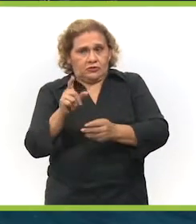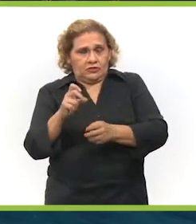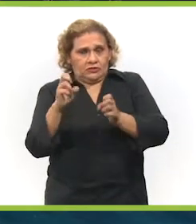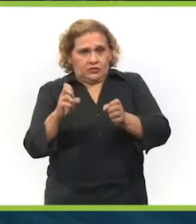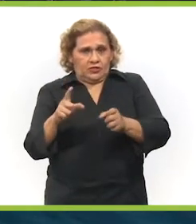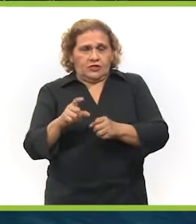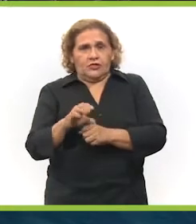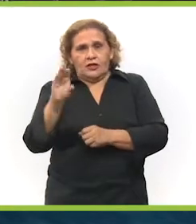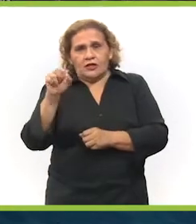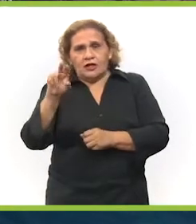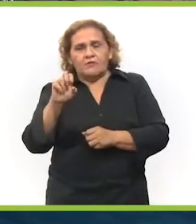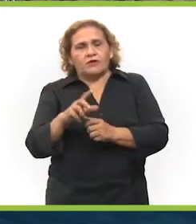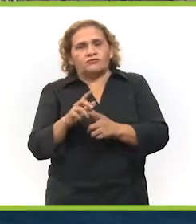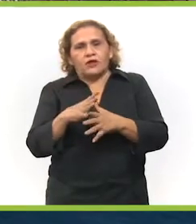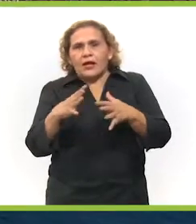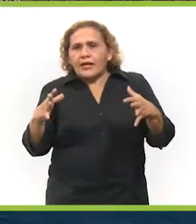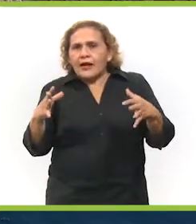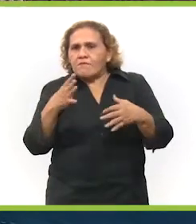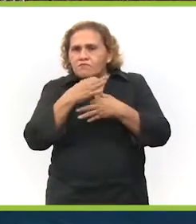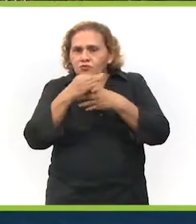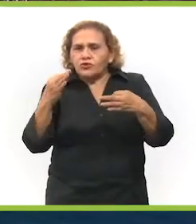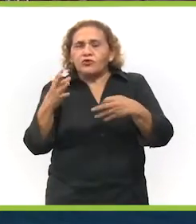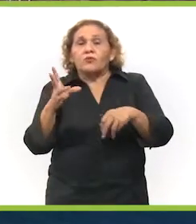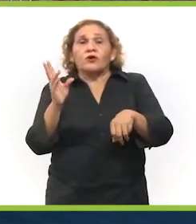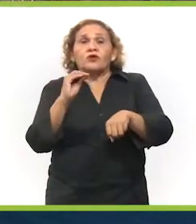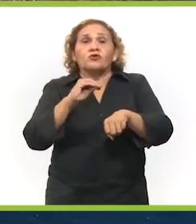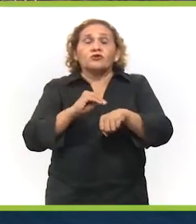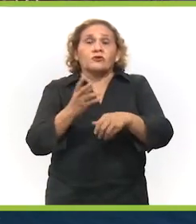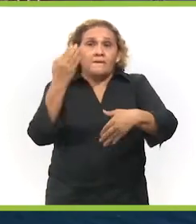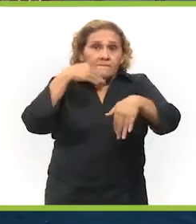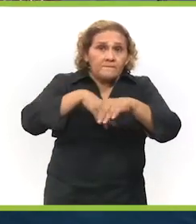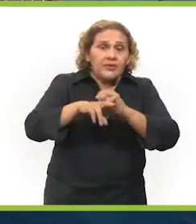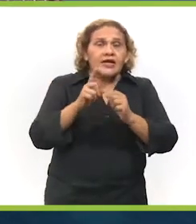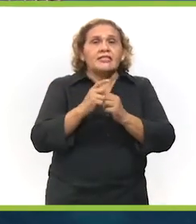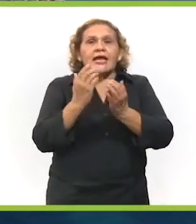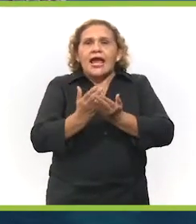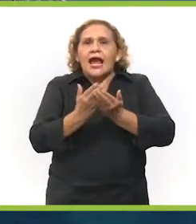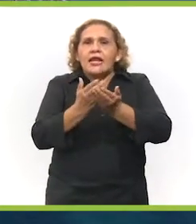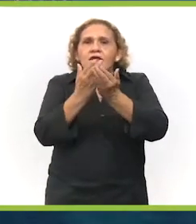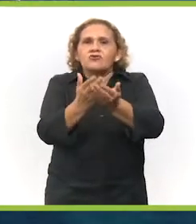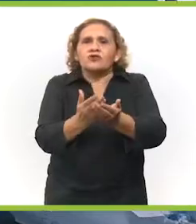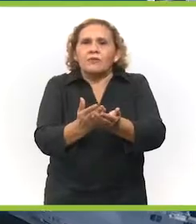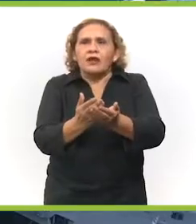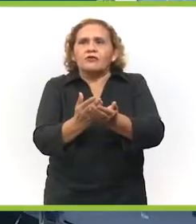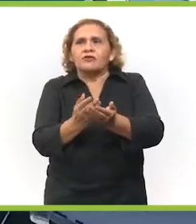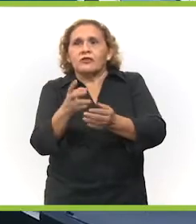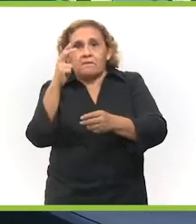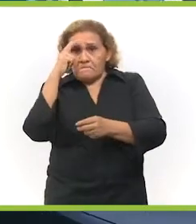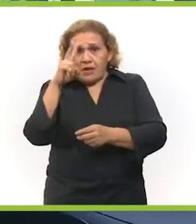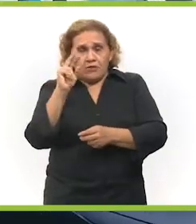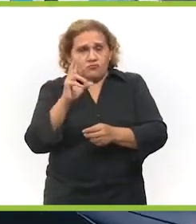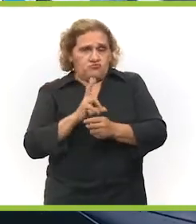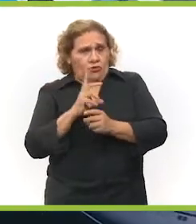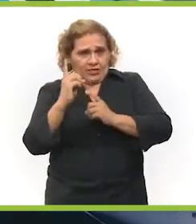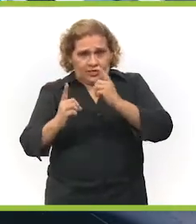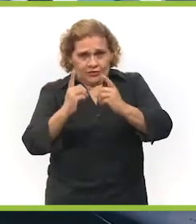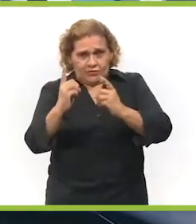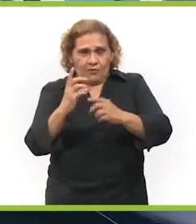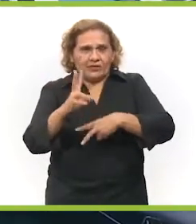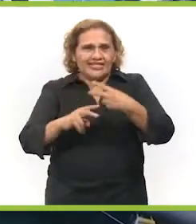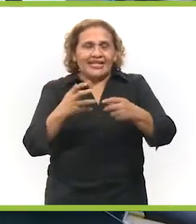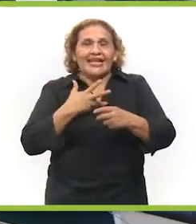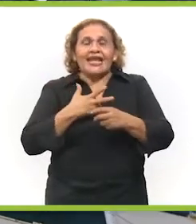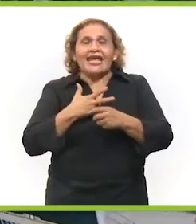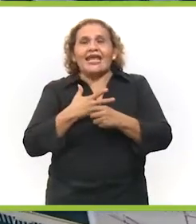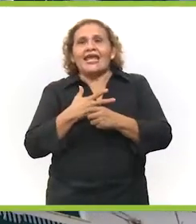los cruceros que circulan en el Caribe. Esta es una gran noticia porque nos mete de lleno a la industria naval, donde en México prácticamente no está